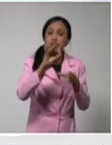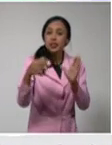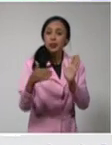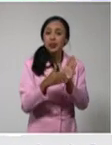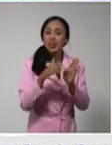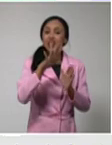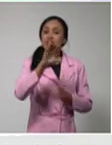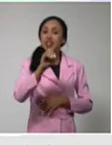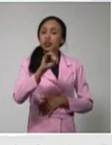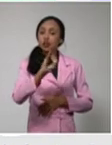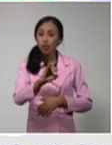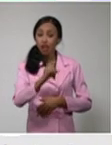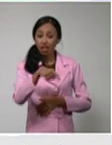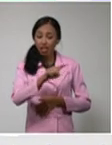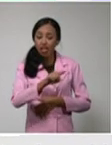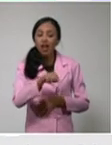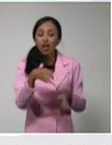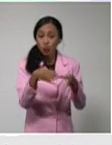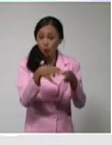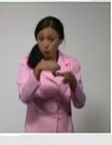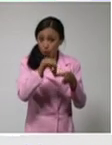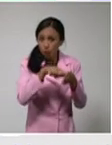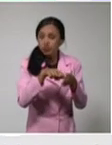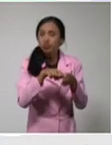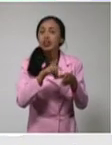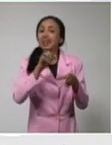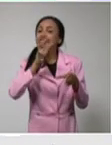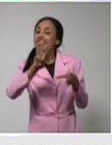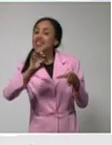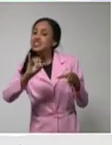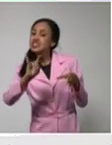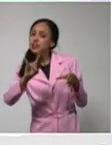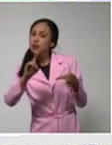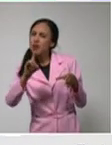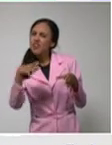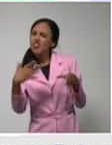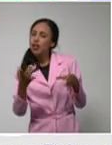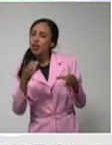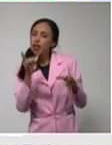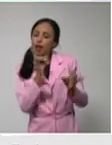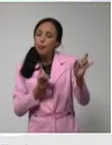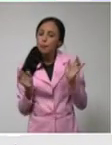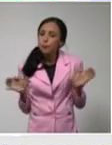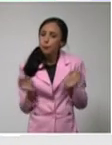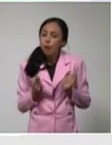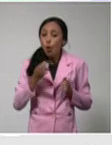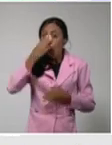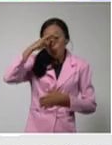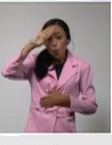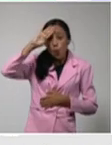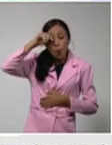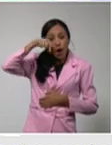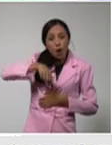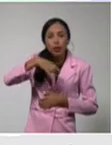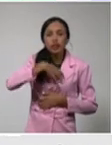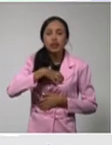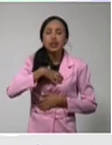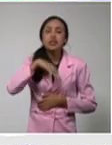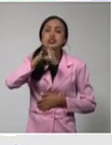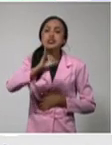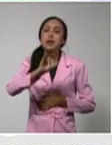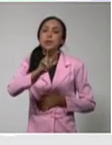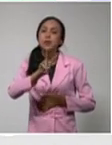369 son lactantes. Cuba hoy con 625 casos